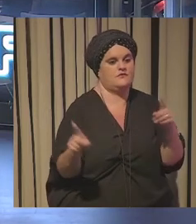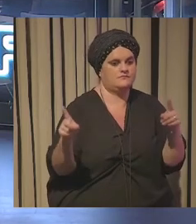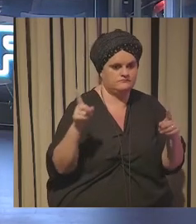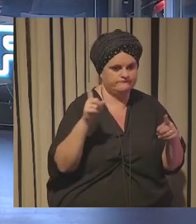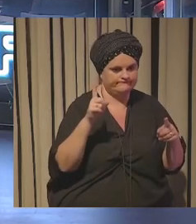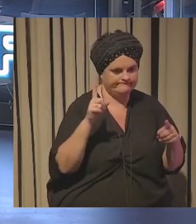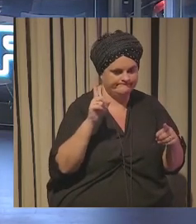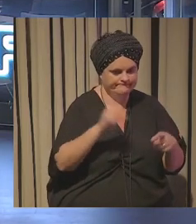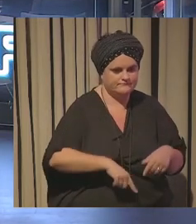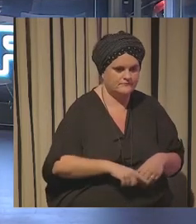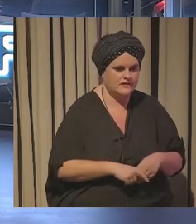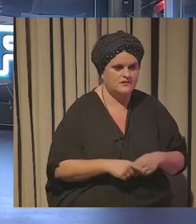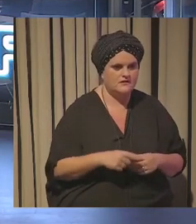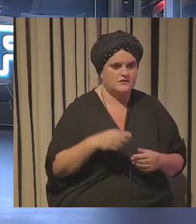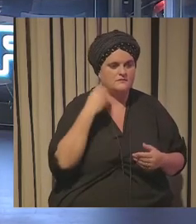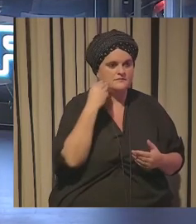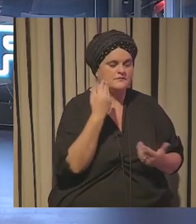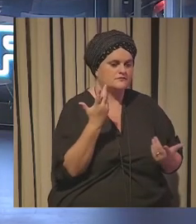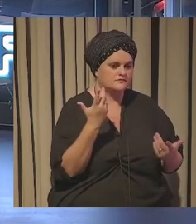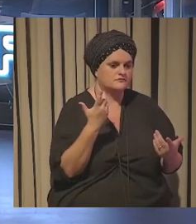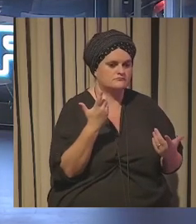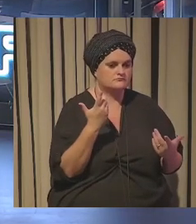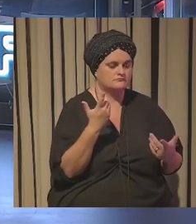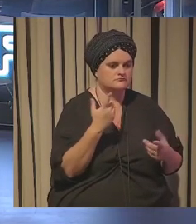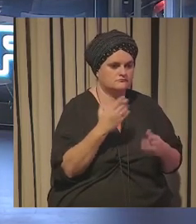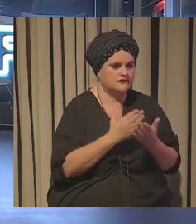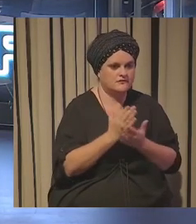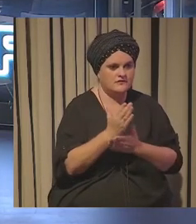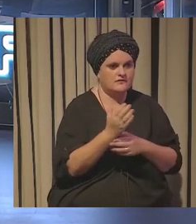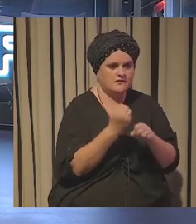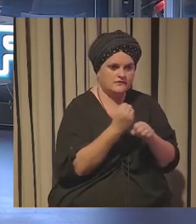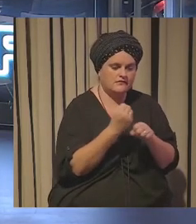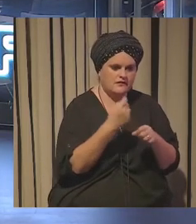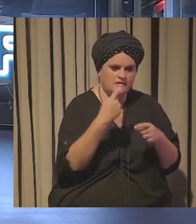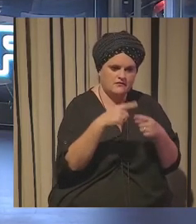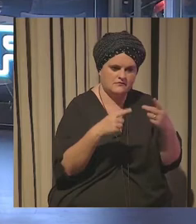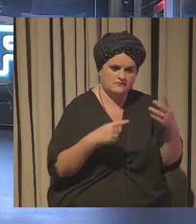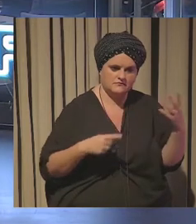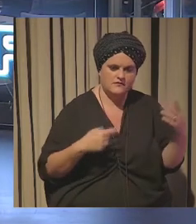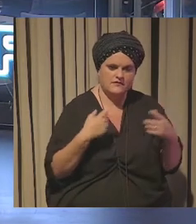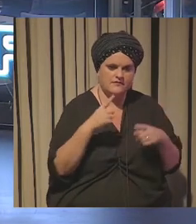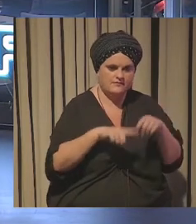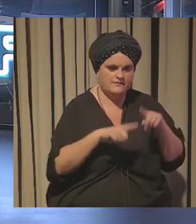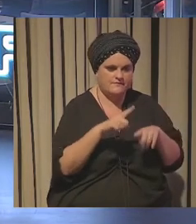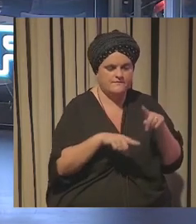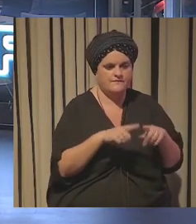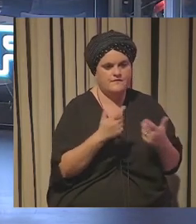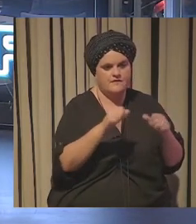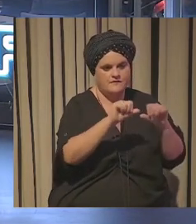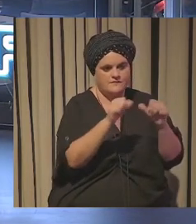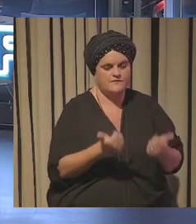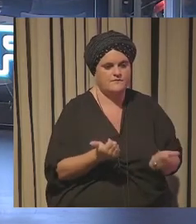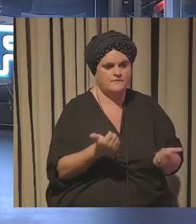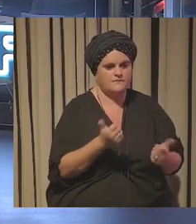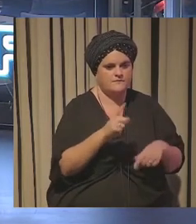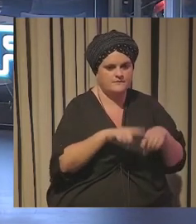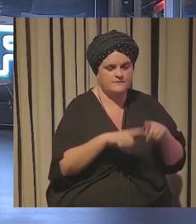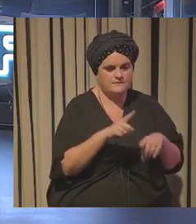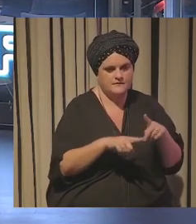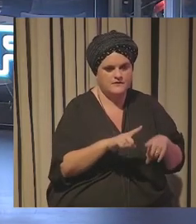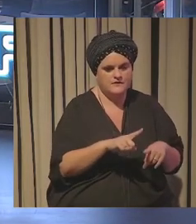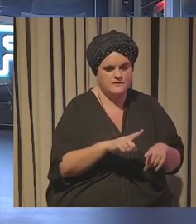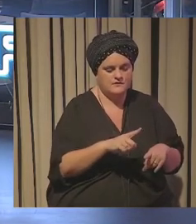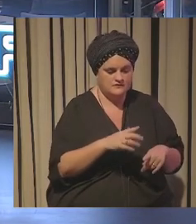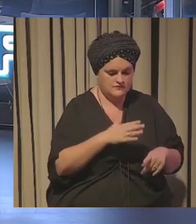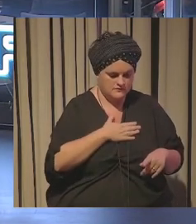son distintas dimensiones sobre las que hay que trabajar las tendencias y que bien articuladas pues yo creo que se convierten en parte de pues yo que sé en